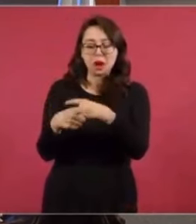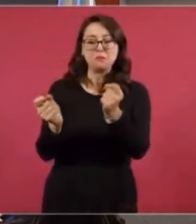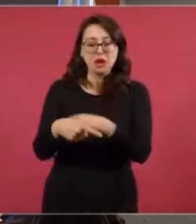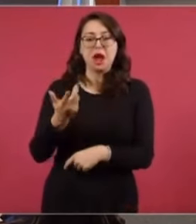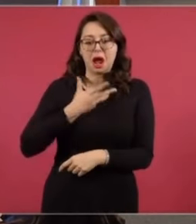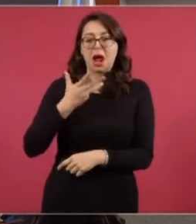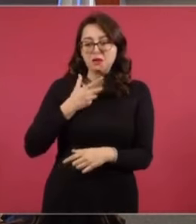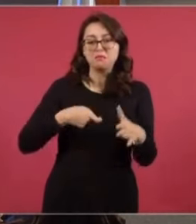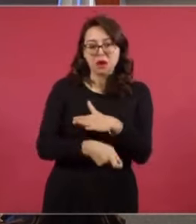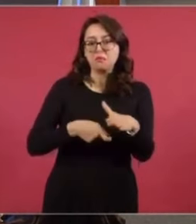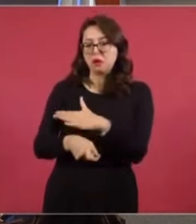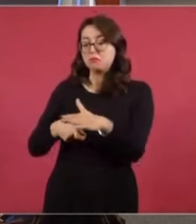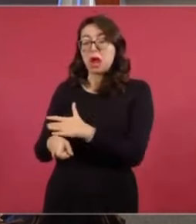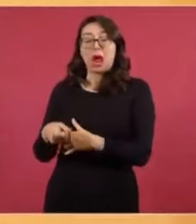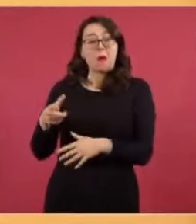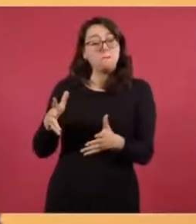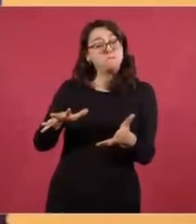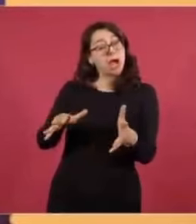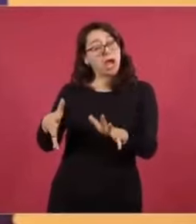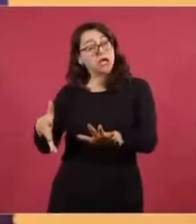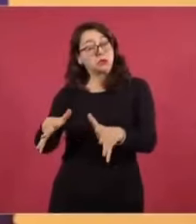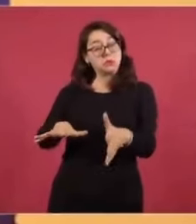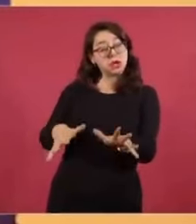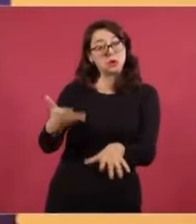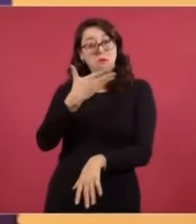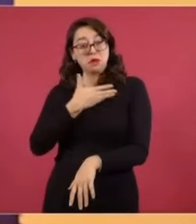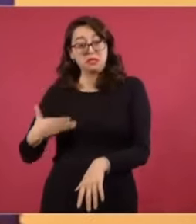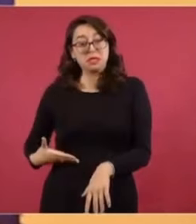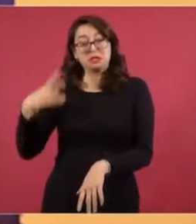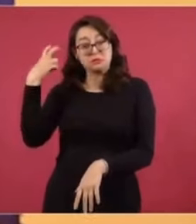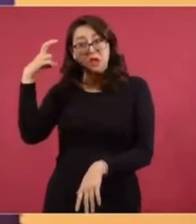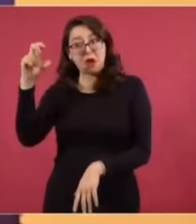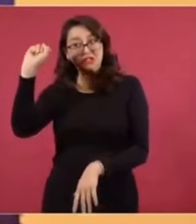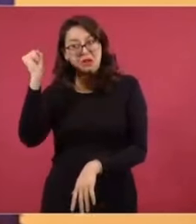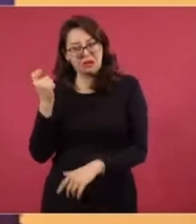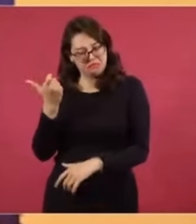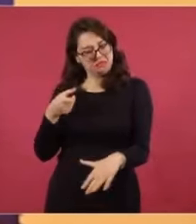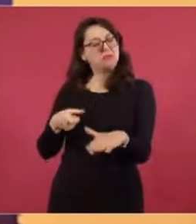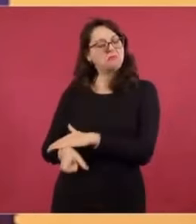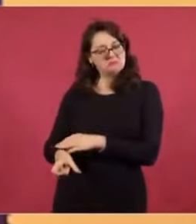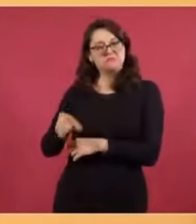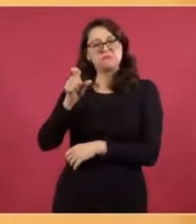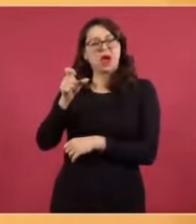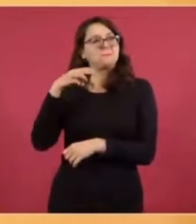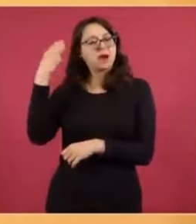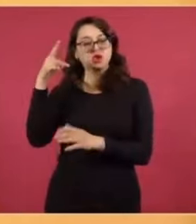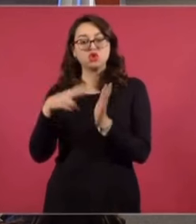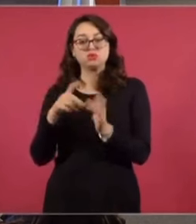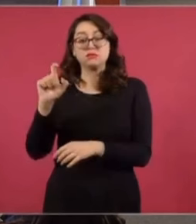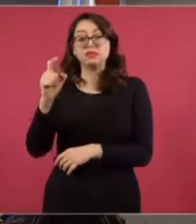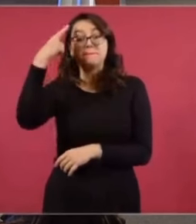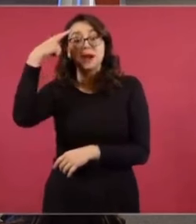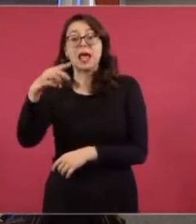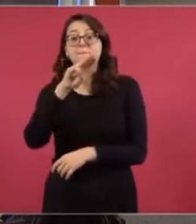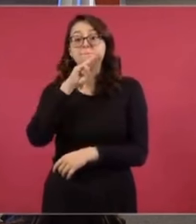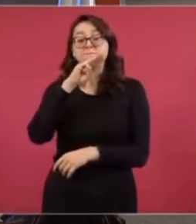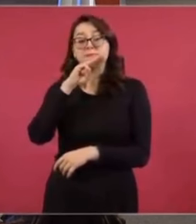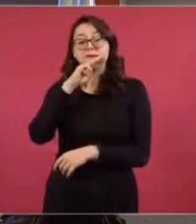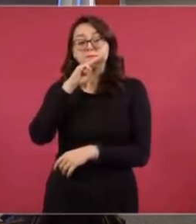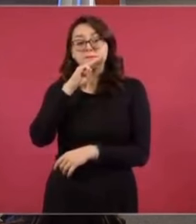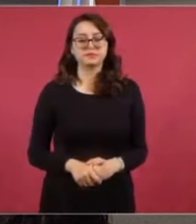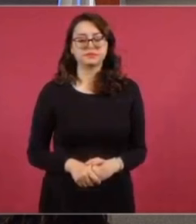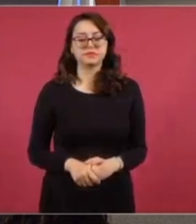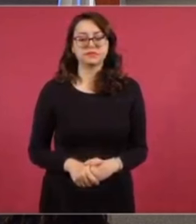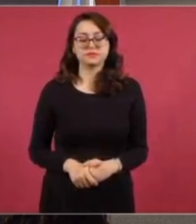menos uno de esos pagos ocurrió más o menos al mismo tiempo que el presidente viajó a Sinaloa en marzo de 2020 para reunirse con la madre de Joaquín